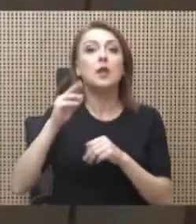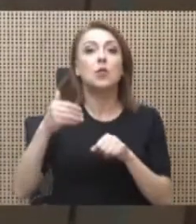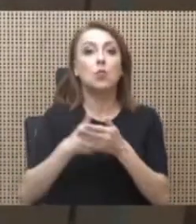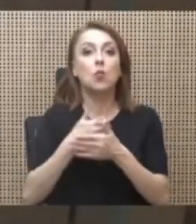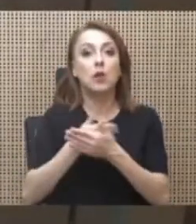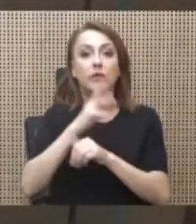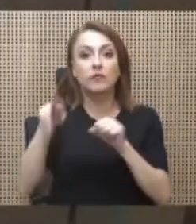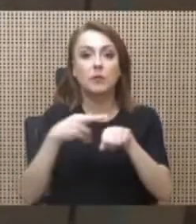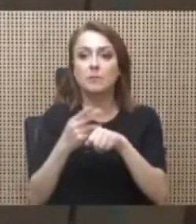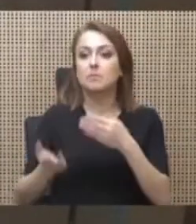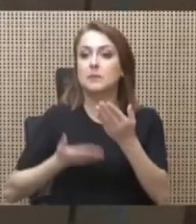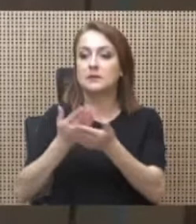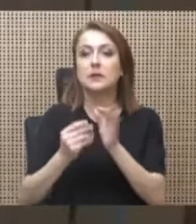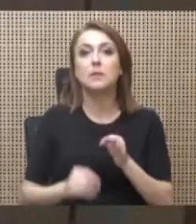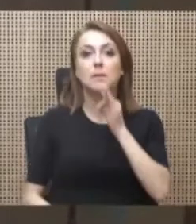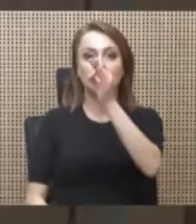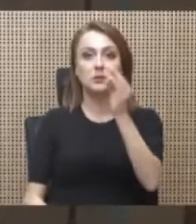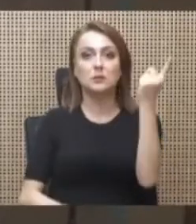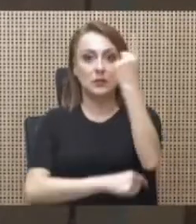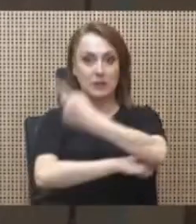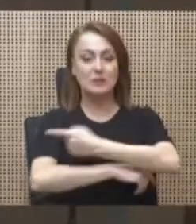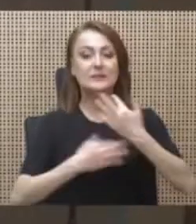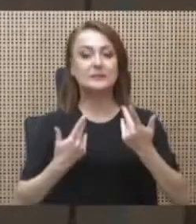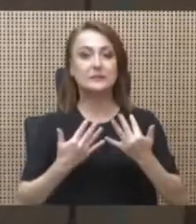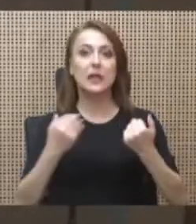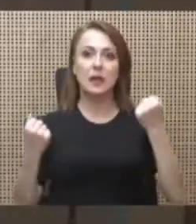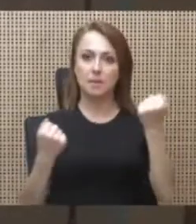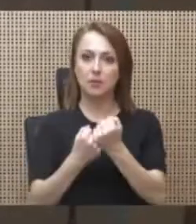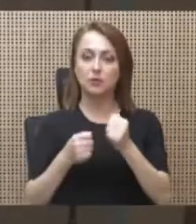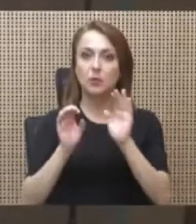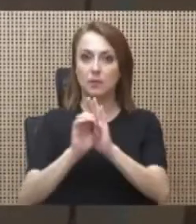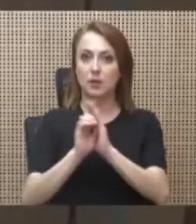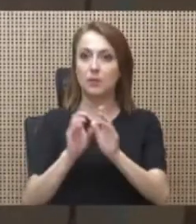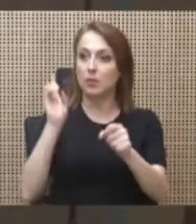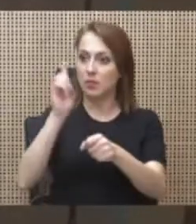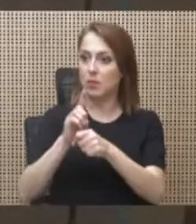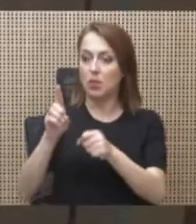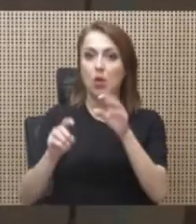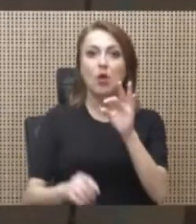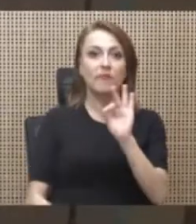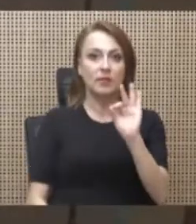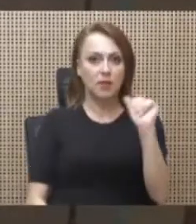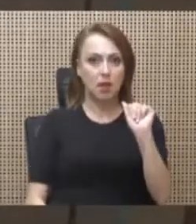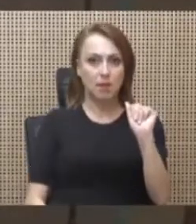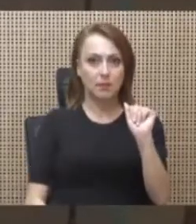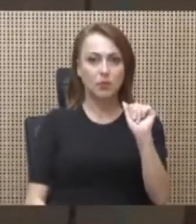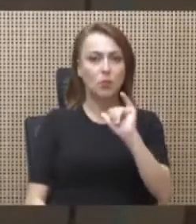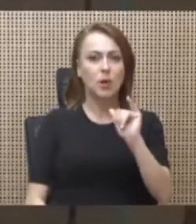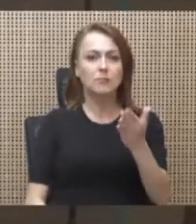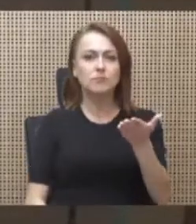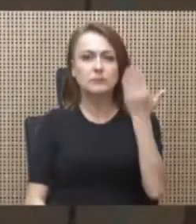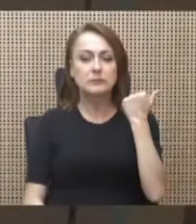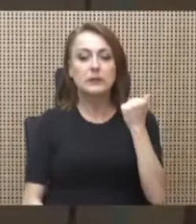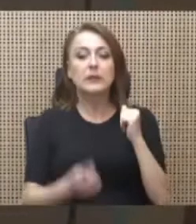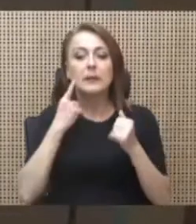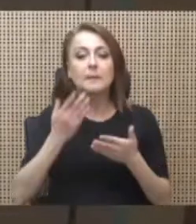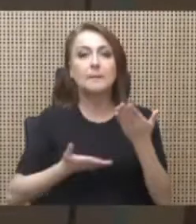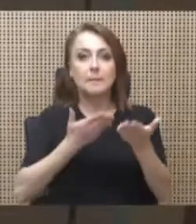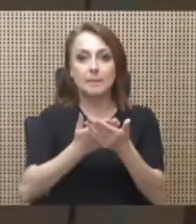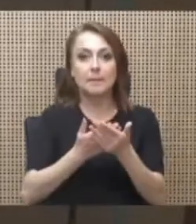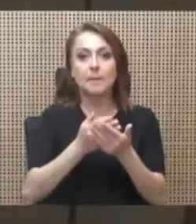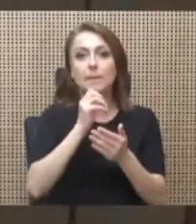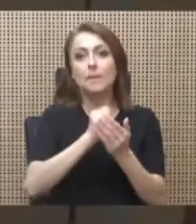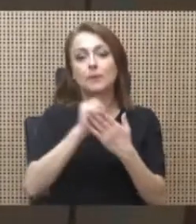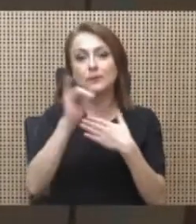presentaremos en los próximos días y esperaríamos el apoyo, por ejemplo, de diputados del Frente Amplio, que en el pasado presentaron un proyecto de ley